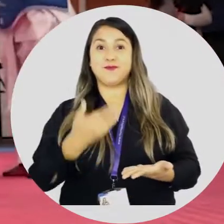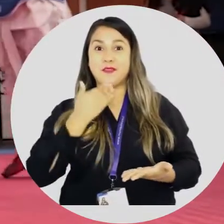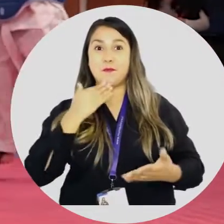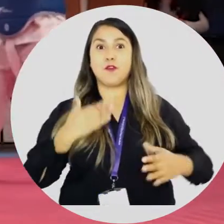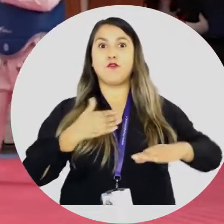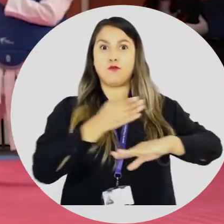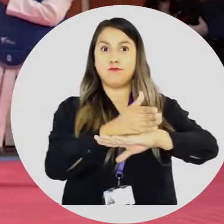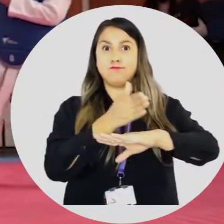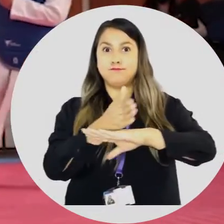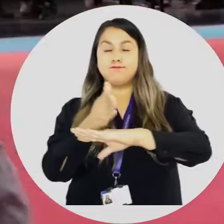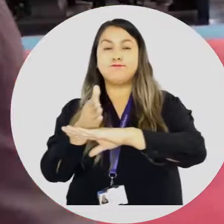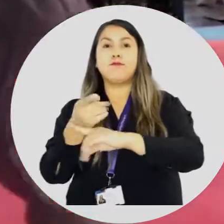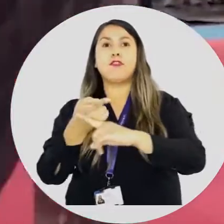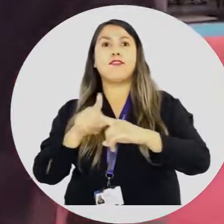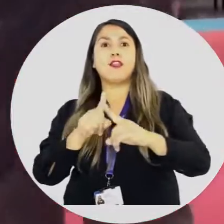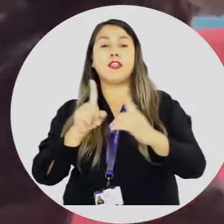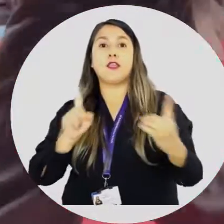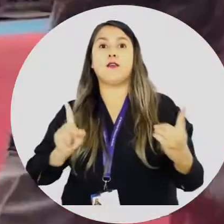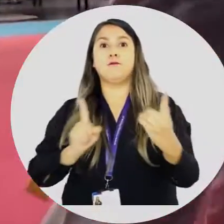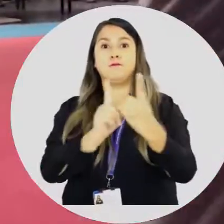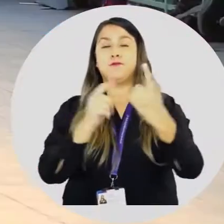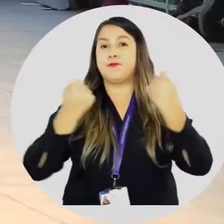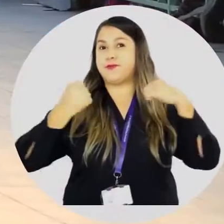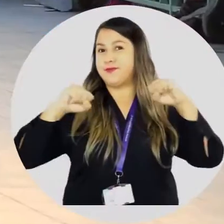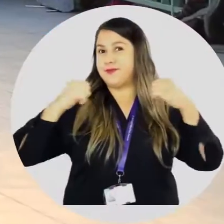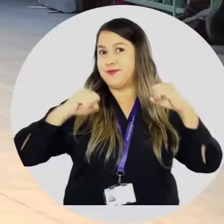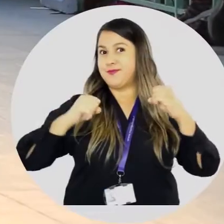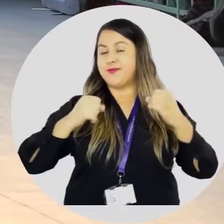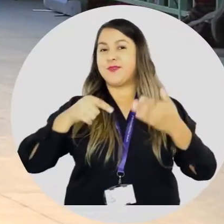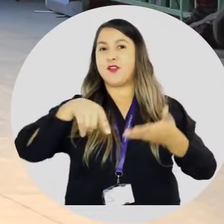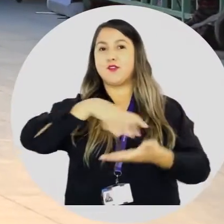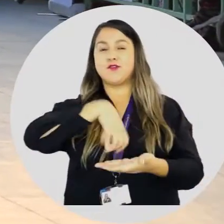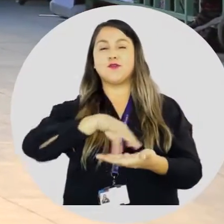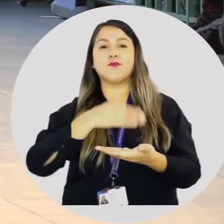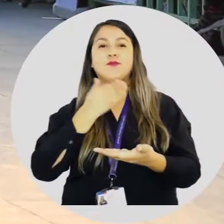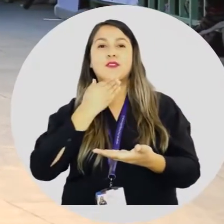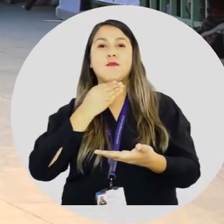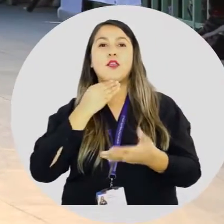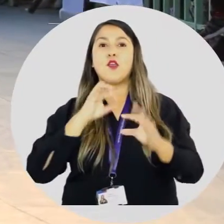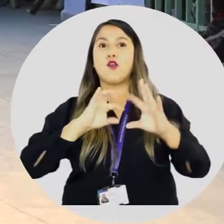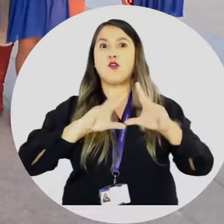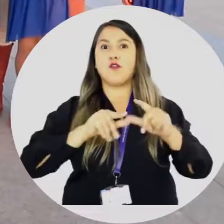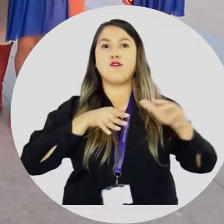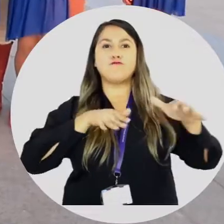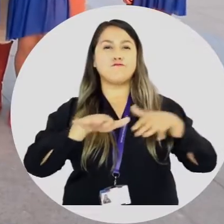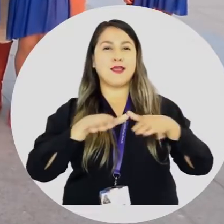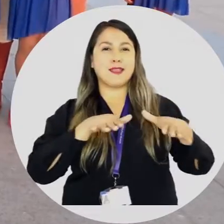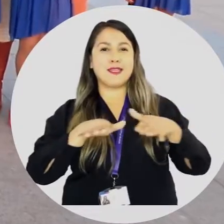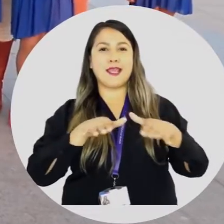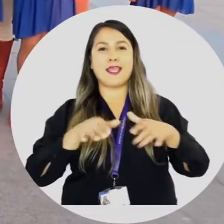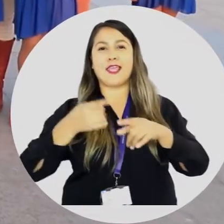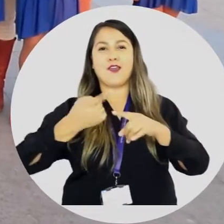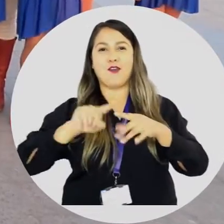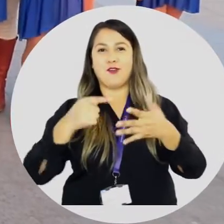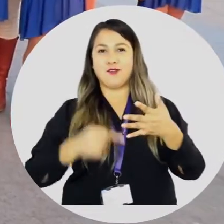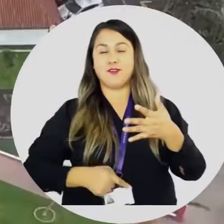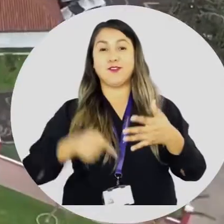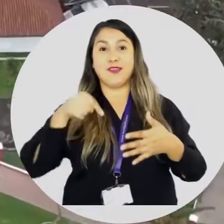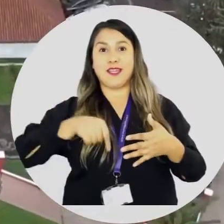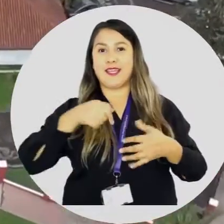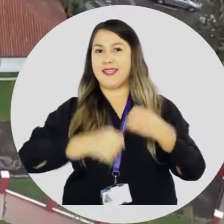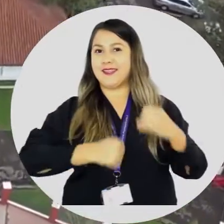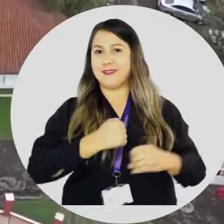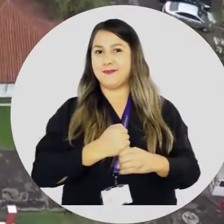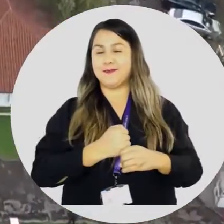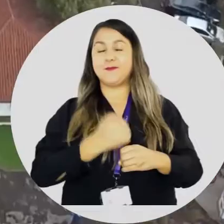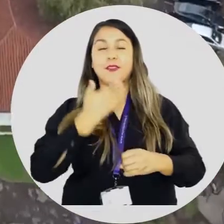Asistimos a diversos encuentros deportivos de la comuna, como la Gala de Academias y Clubes de Patinaje Quilicura de este año.